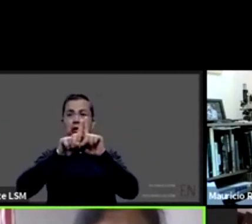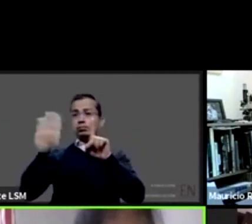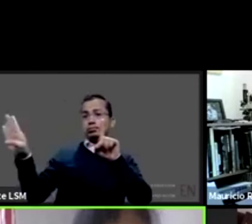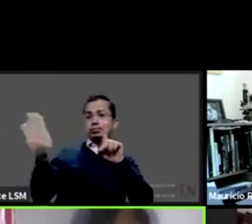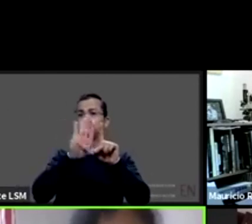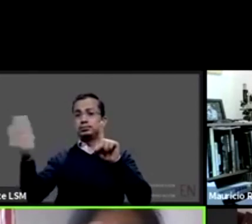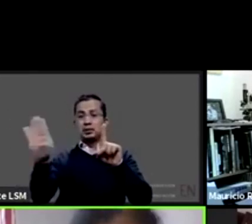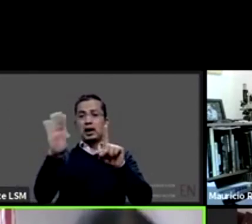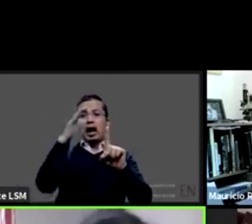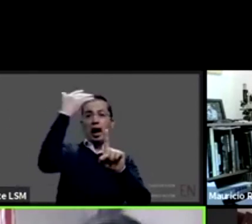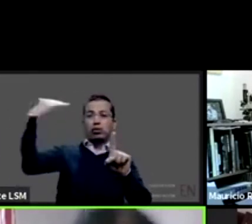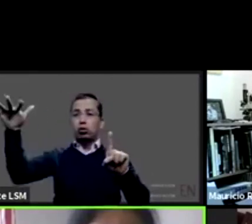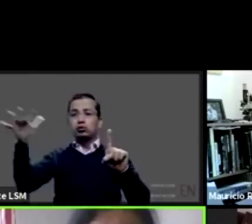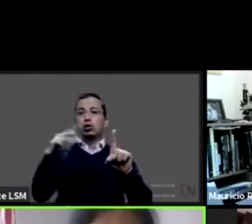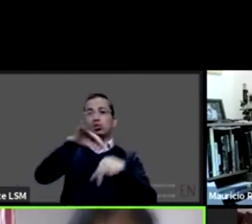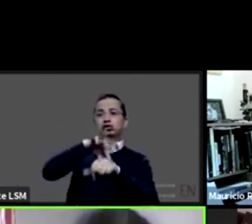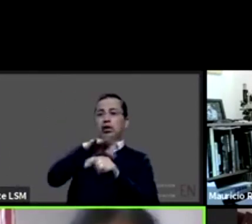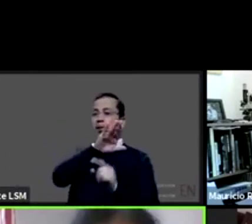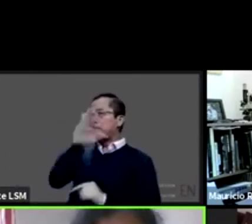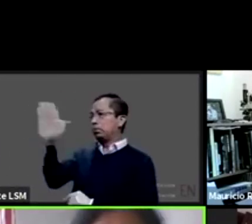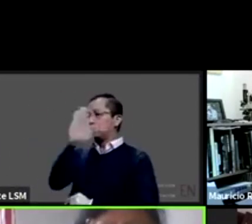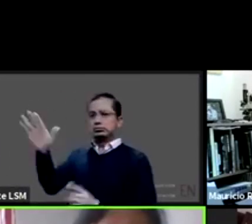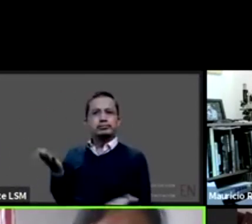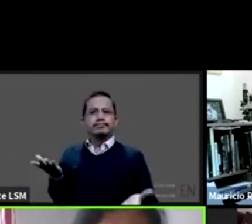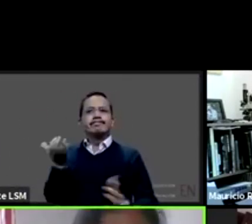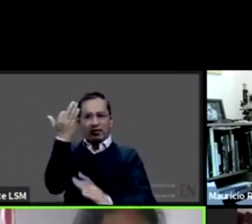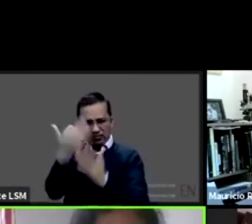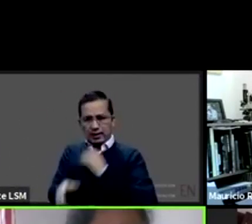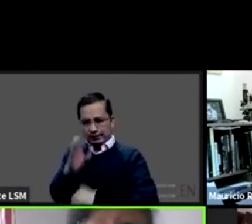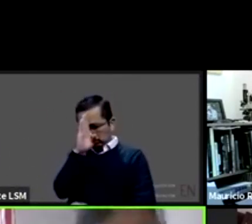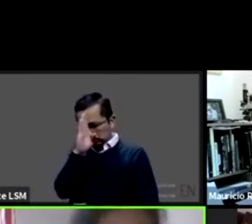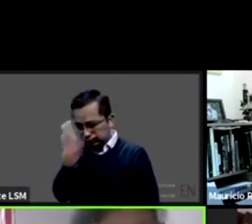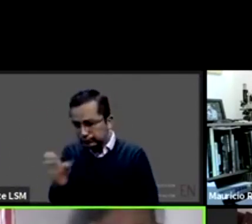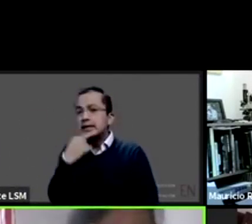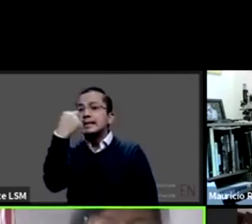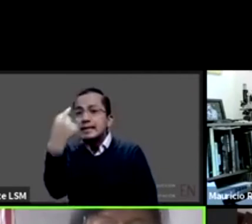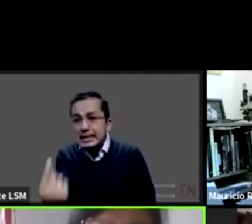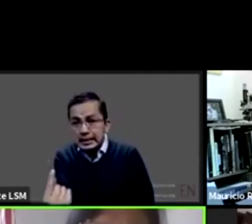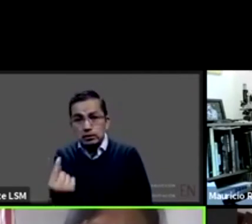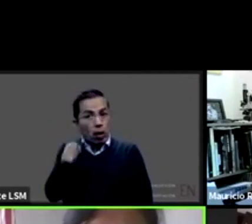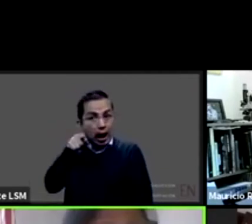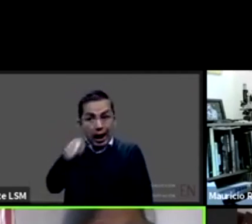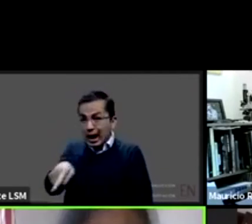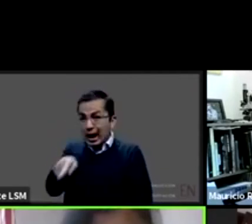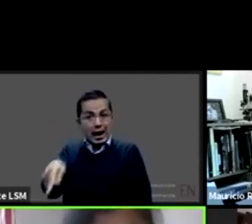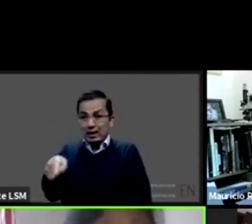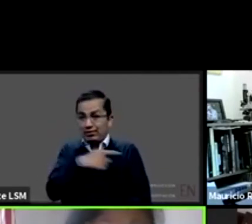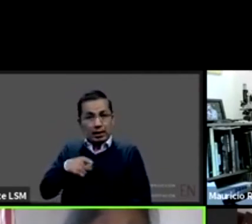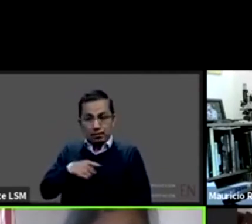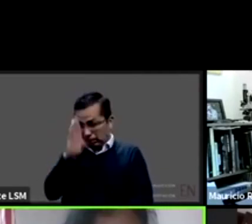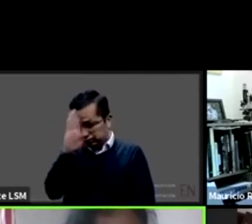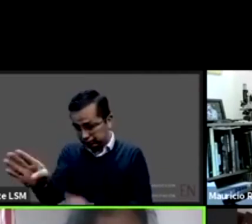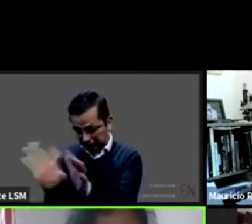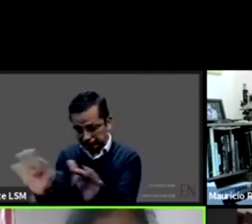y nunca habla y nunca trata de adaptar exactamente la información a quien está siendo afectado ahí ¿no? quien tiene que